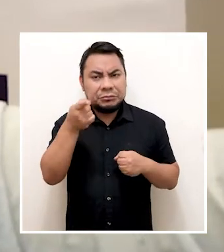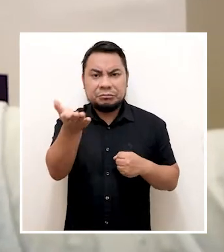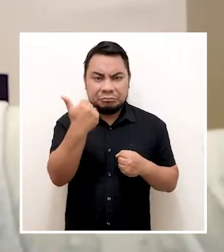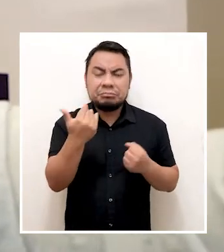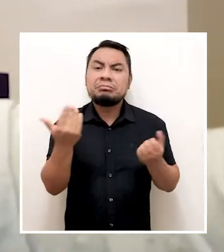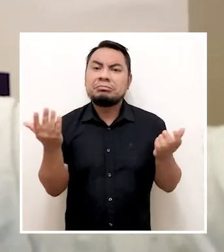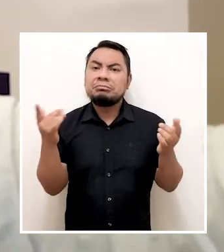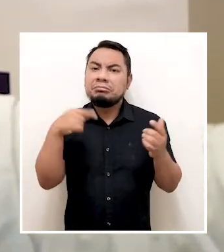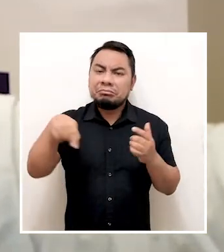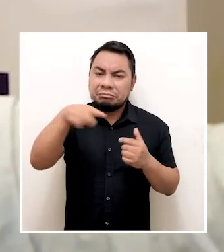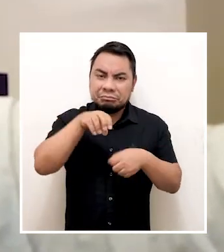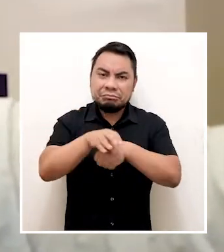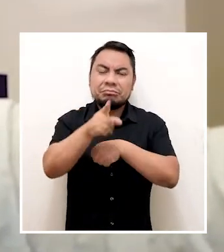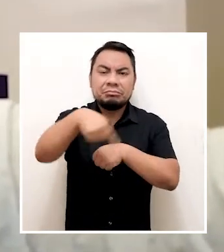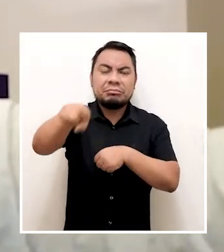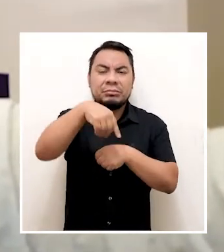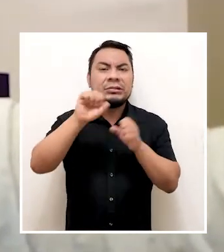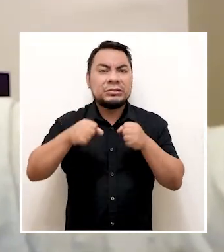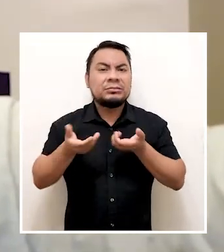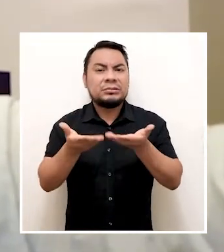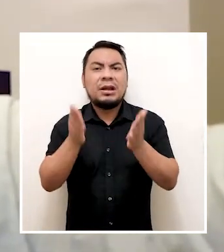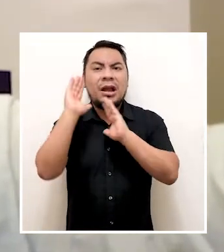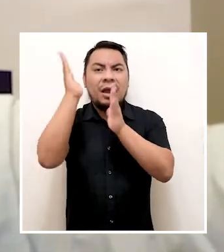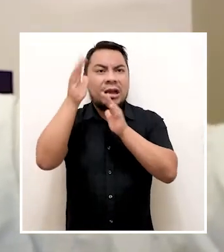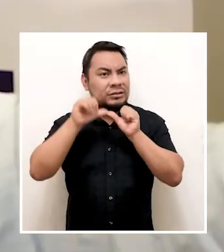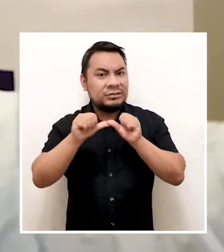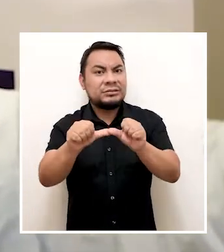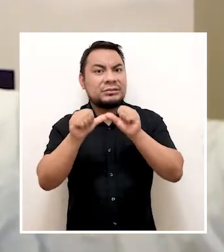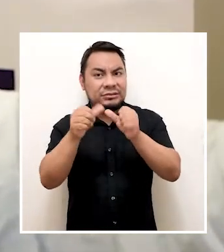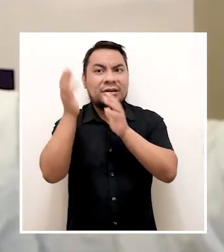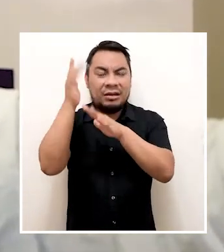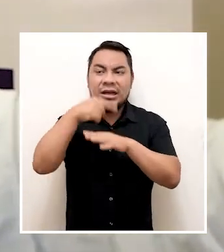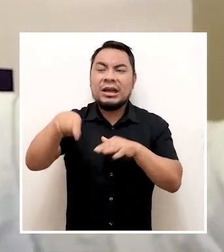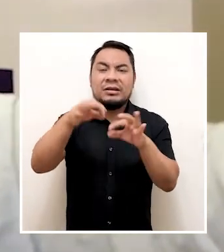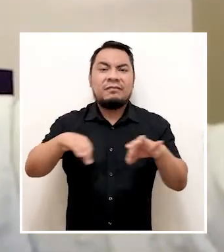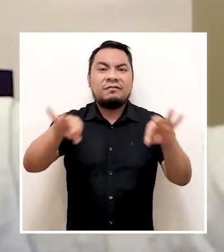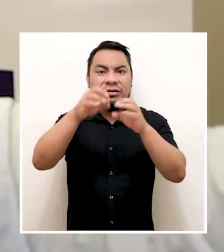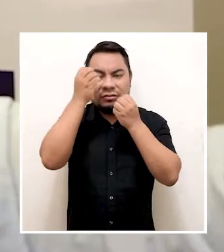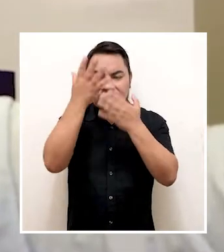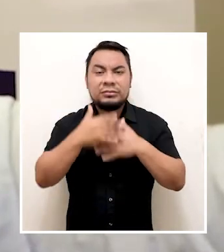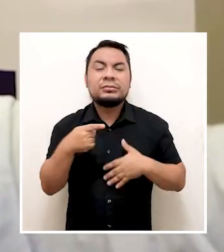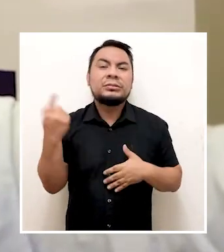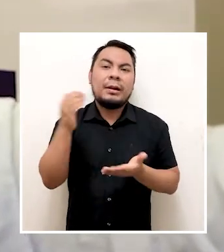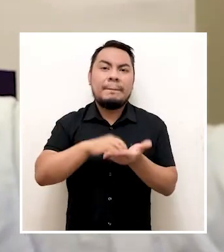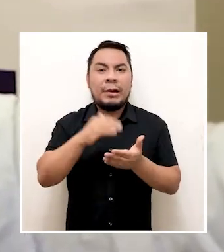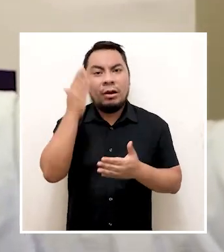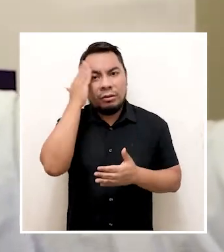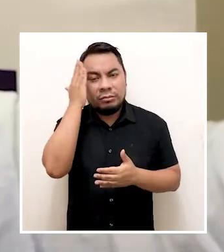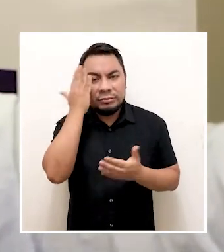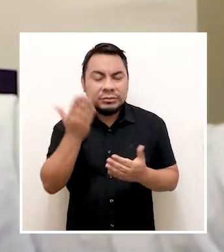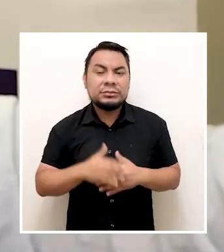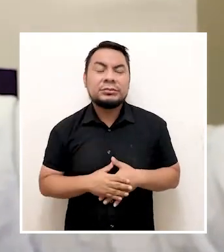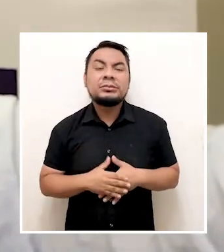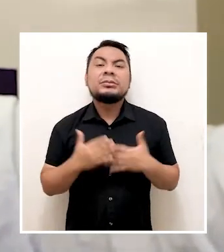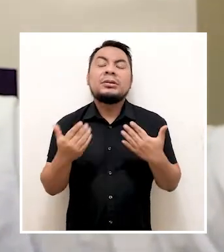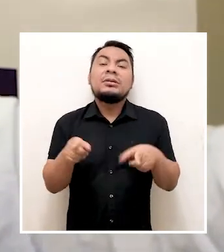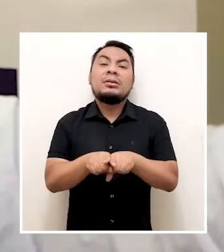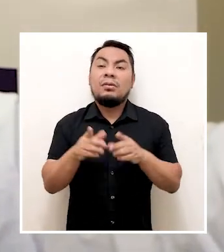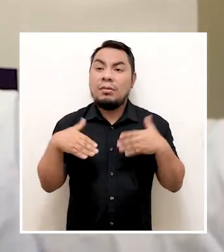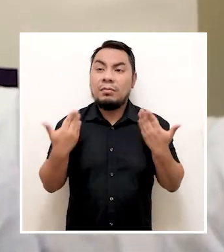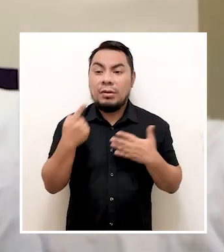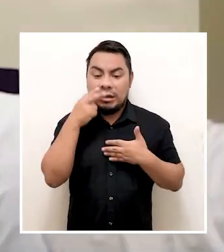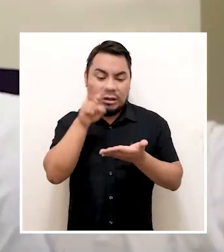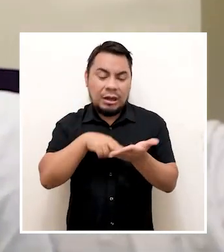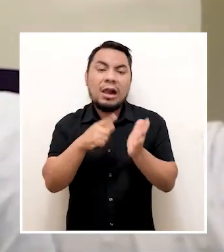interesantes y recomiendo que sigan ofrendando estas charlas, estos eventos informativos para mayor conocimiento,